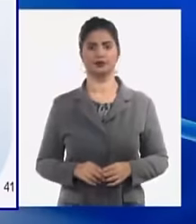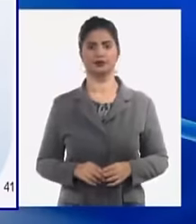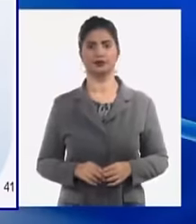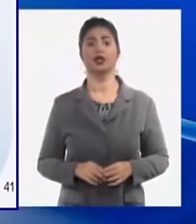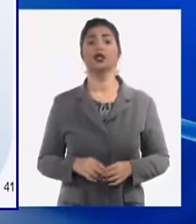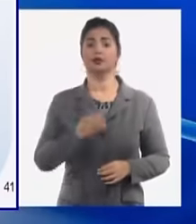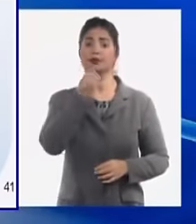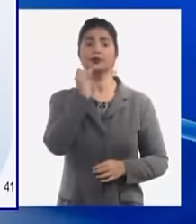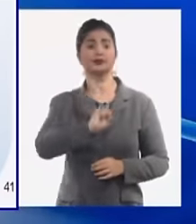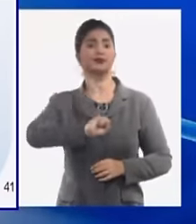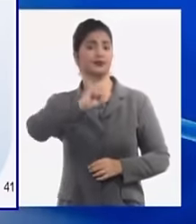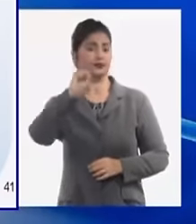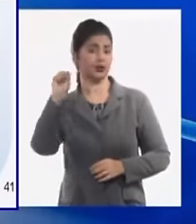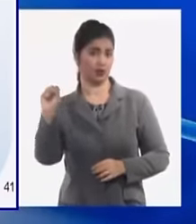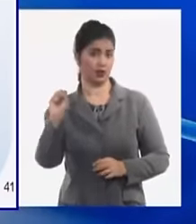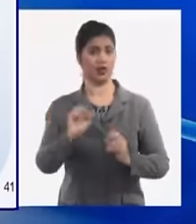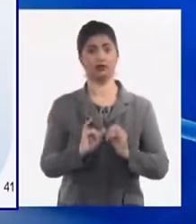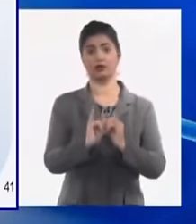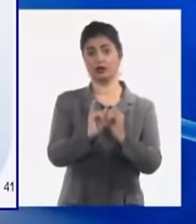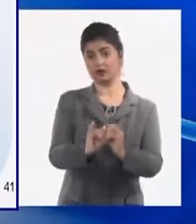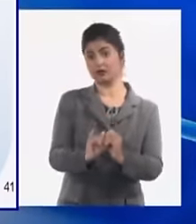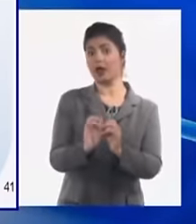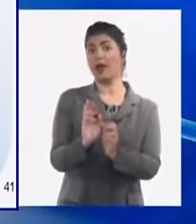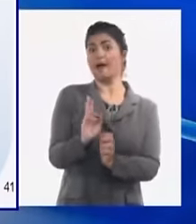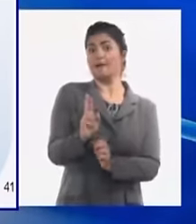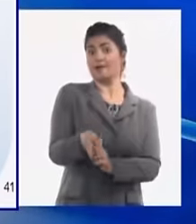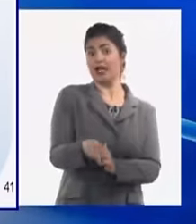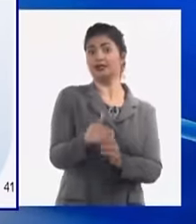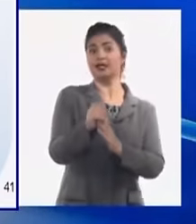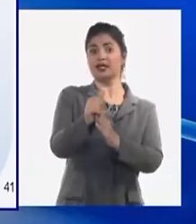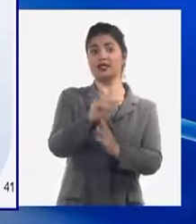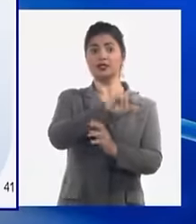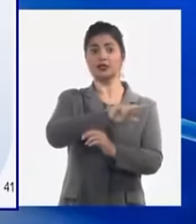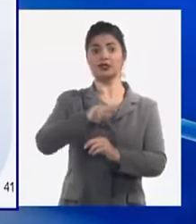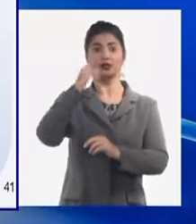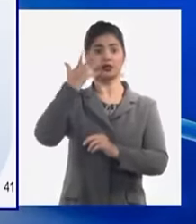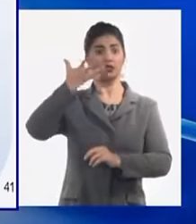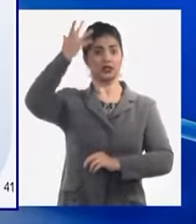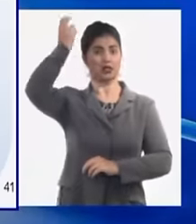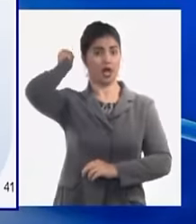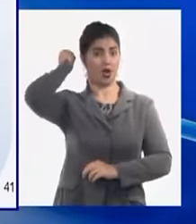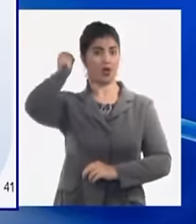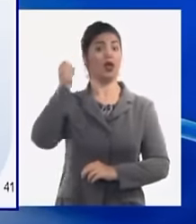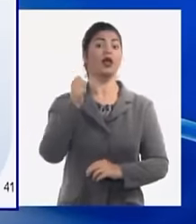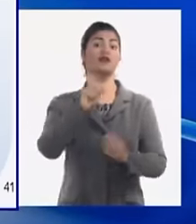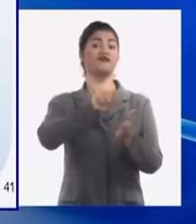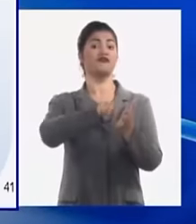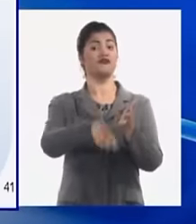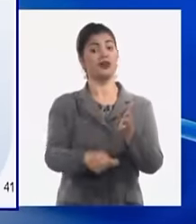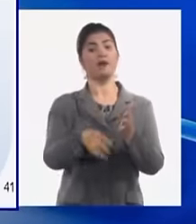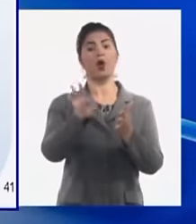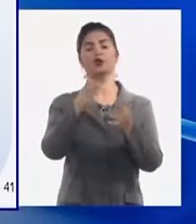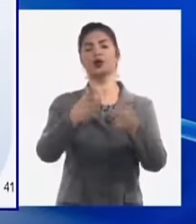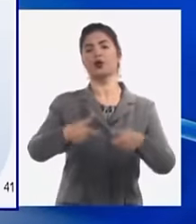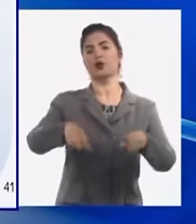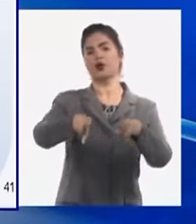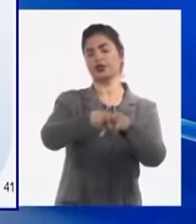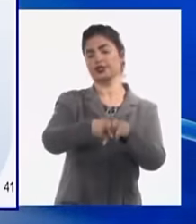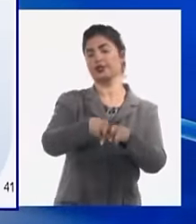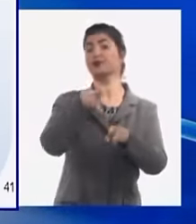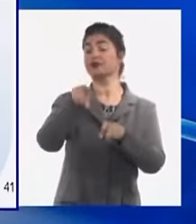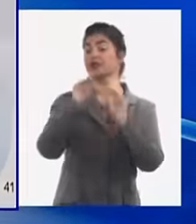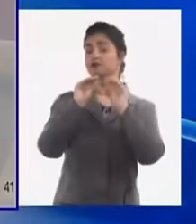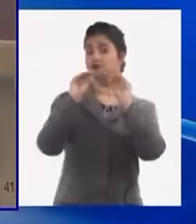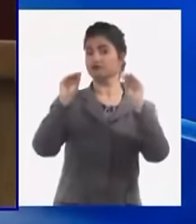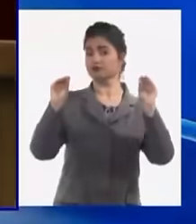lograr esa indicación del general de ejército en el informe central del octavo congreso cuando llamó a ese